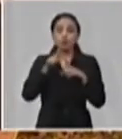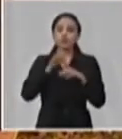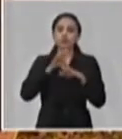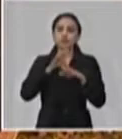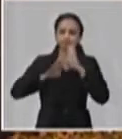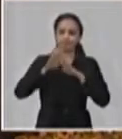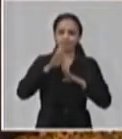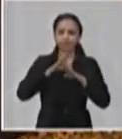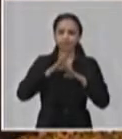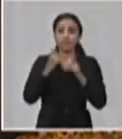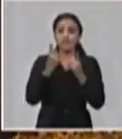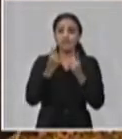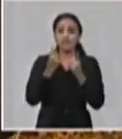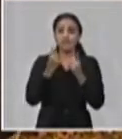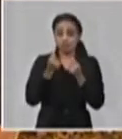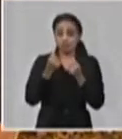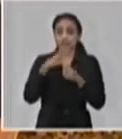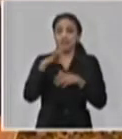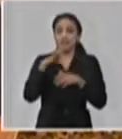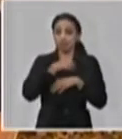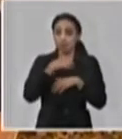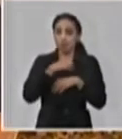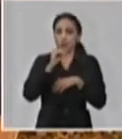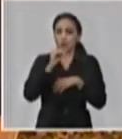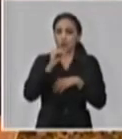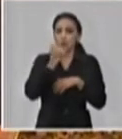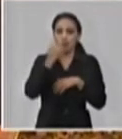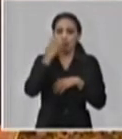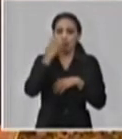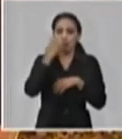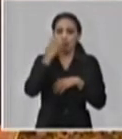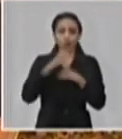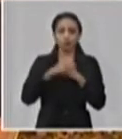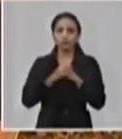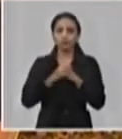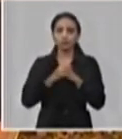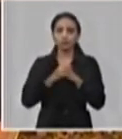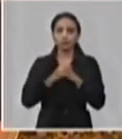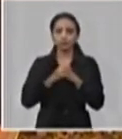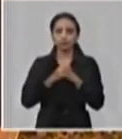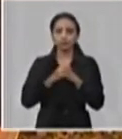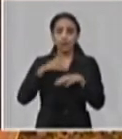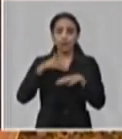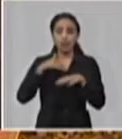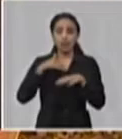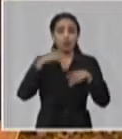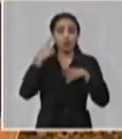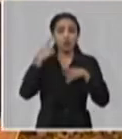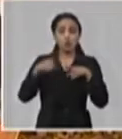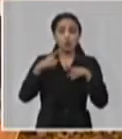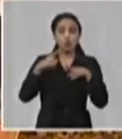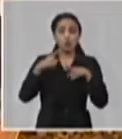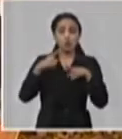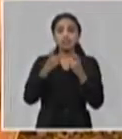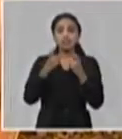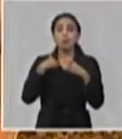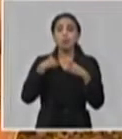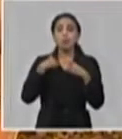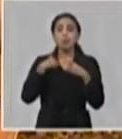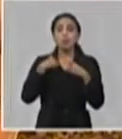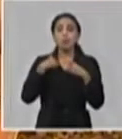financieramente por el Estado, por el país, los recursos que necesitamos para enfrentar